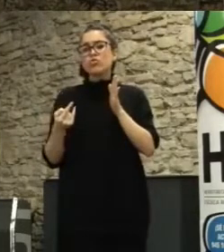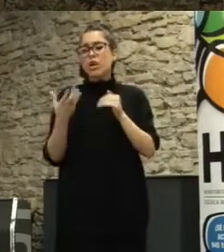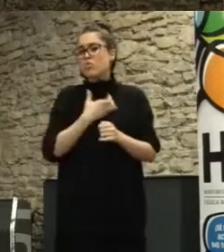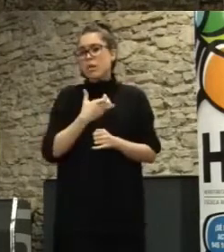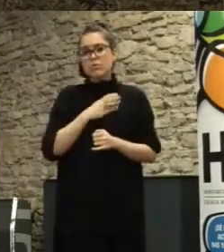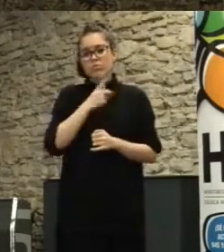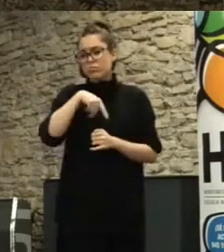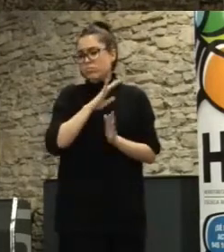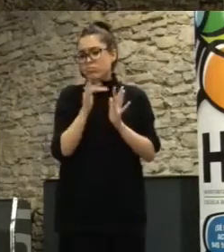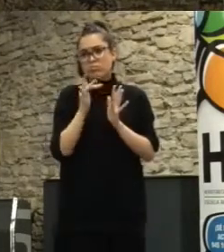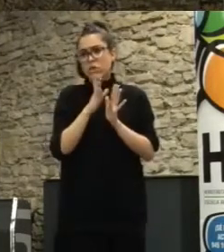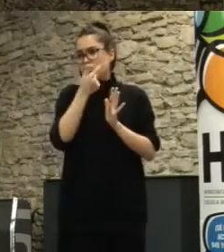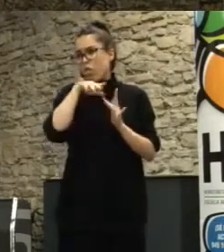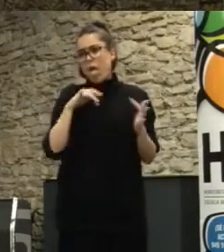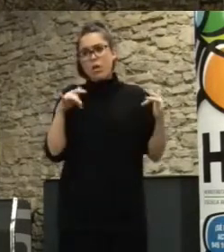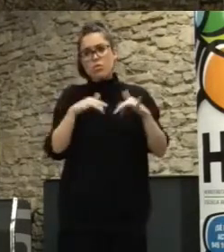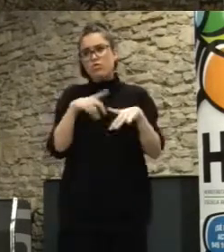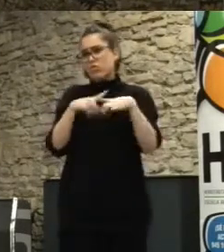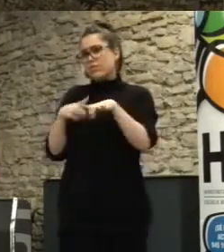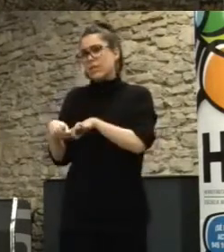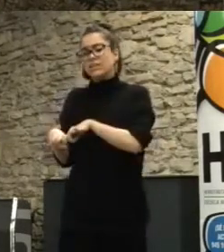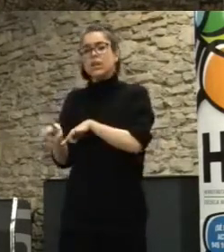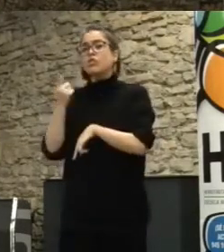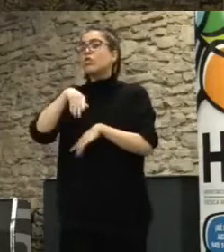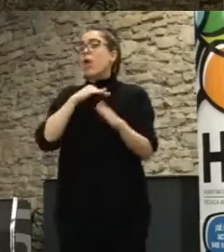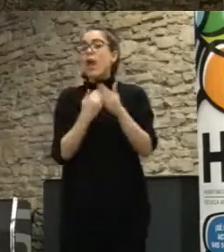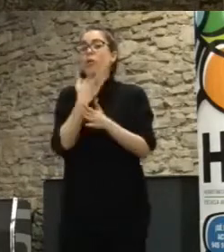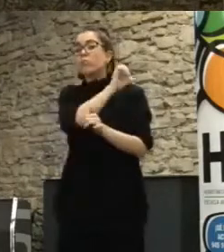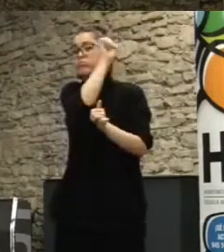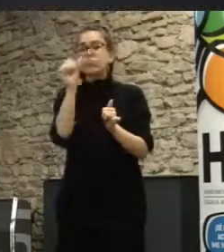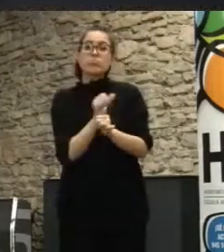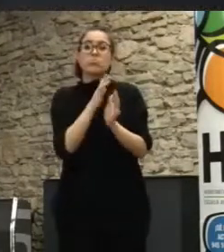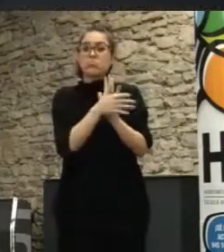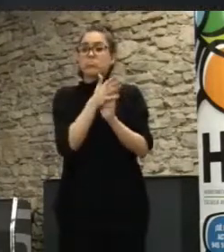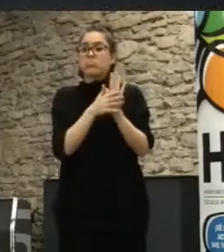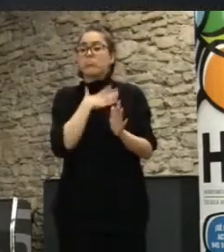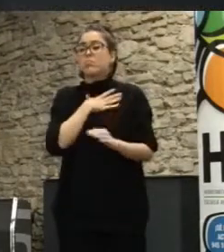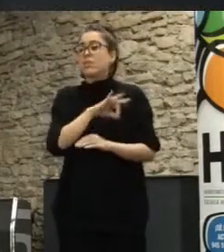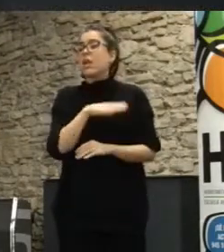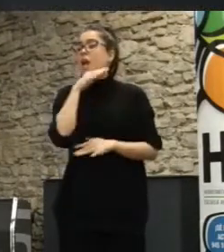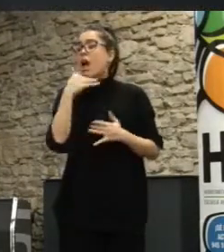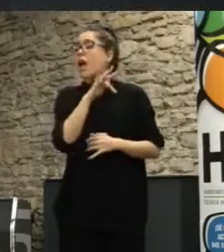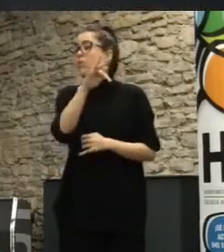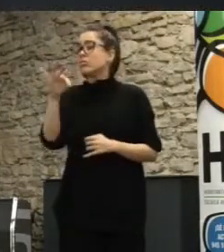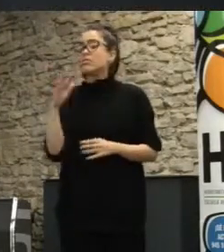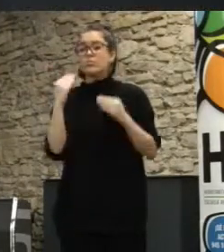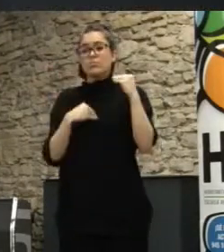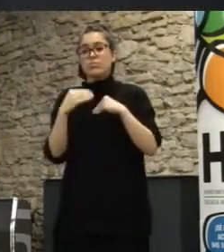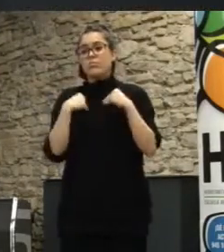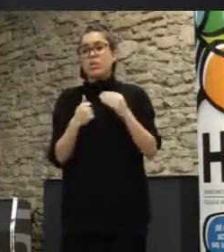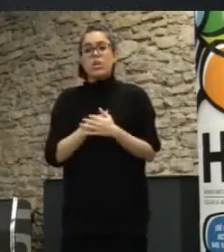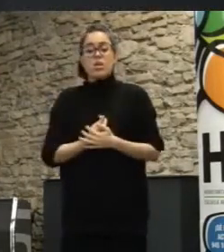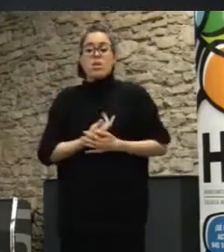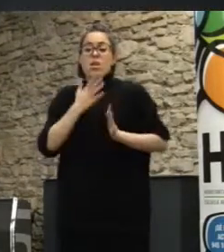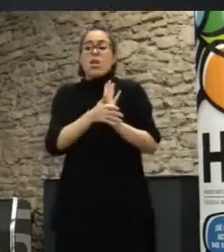montamos bastantes encuentros pues hablamos a lo largo de la jornada y nada pues abrimos ya sabes que me embalo yo